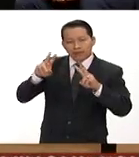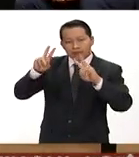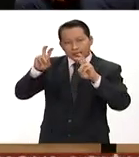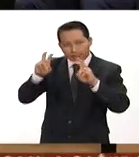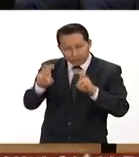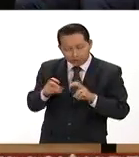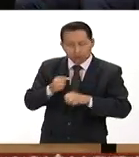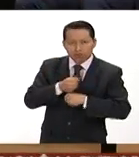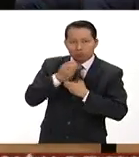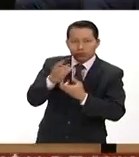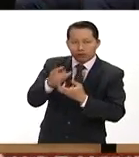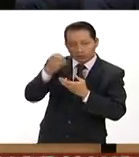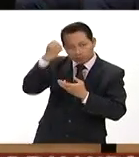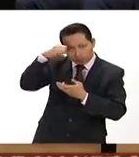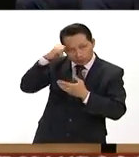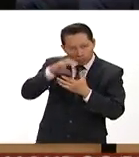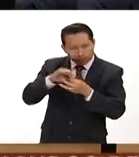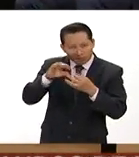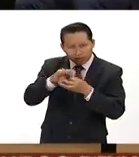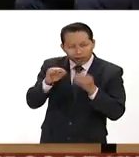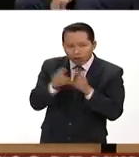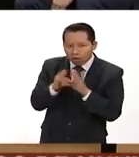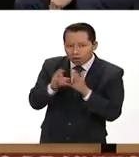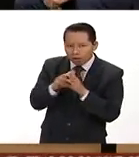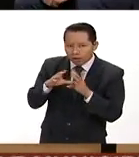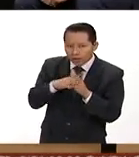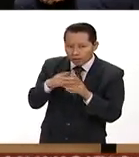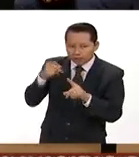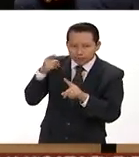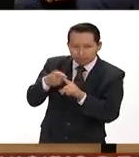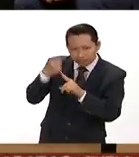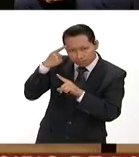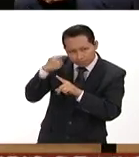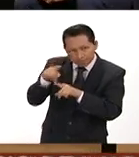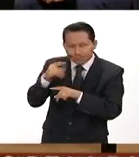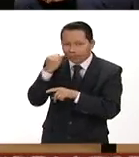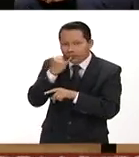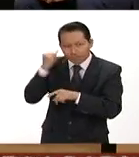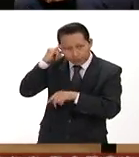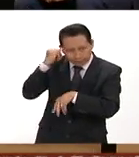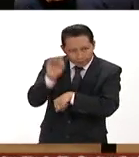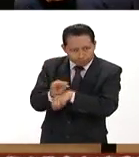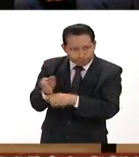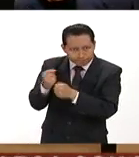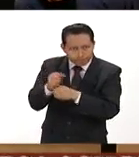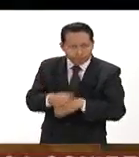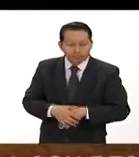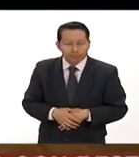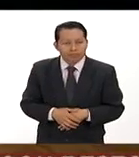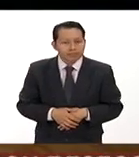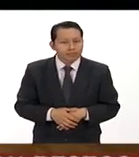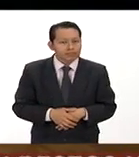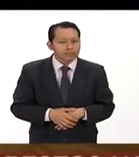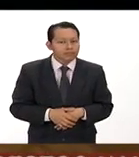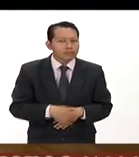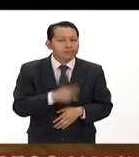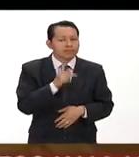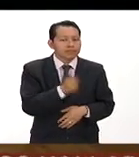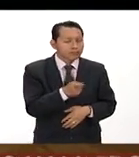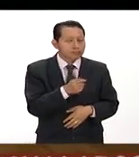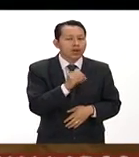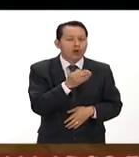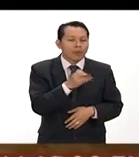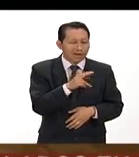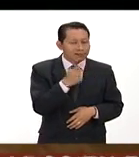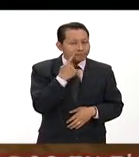de poesía como ha sido tu experiencia en el impacto y la preservación de las lenguas indígenas mira esta Omar es